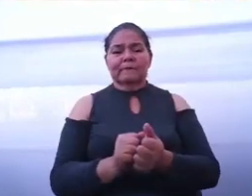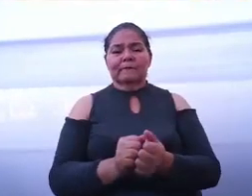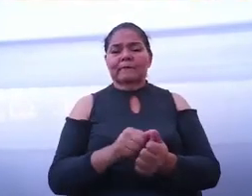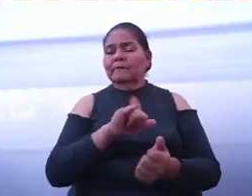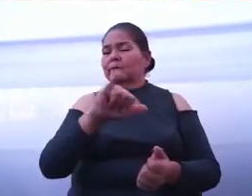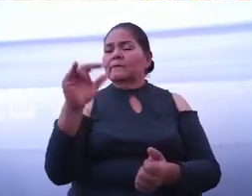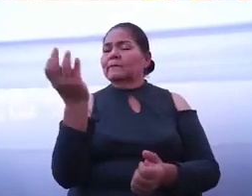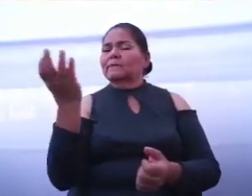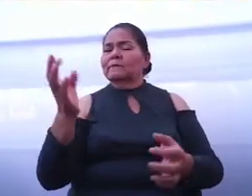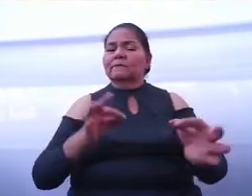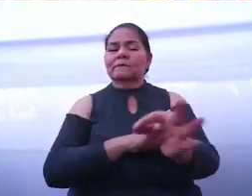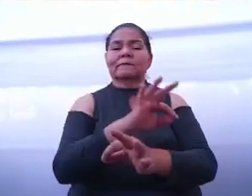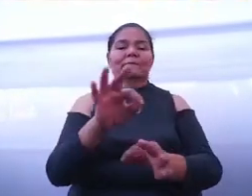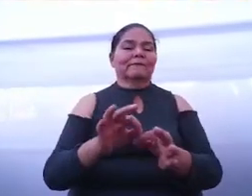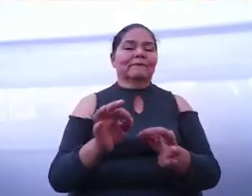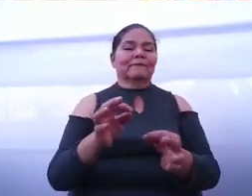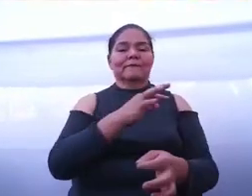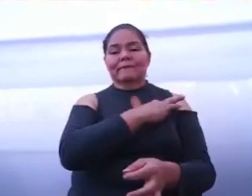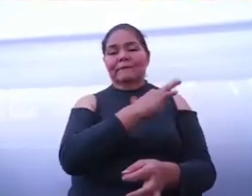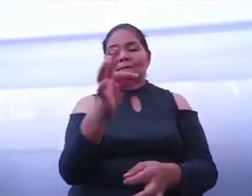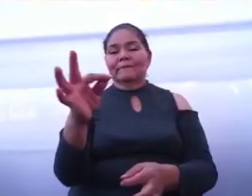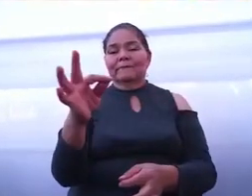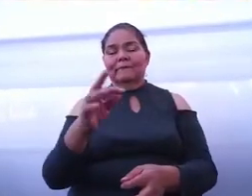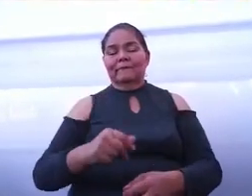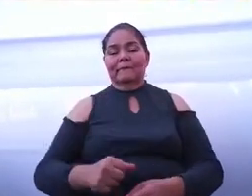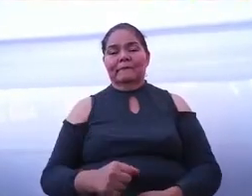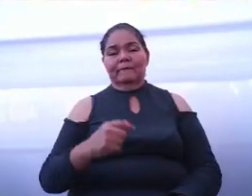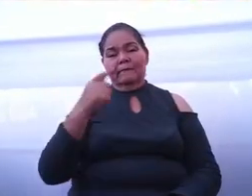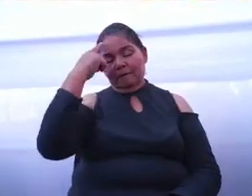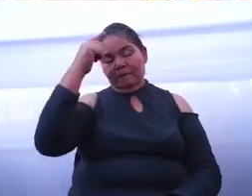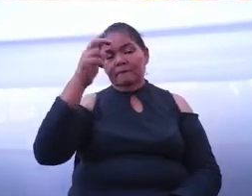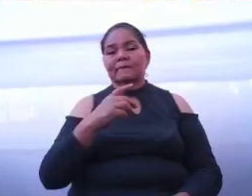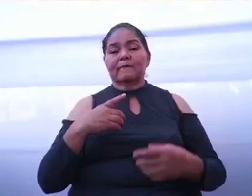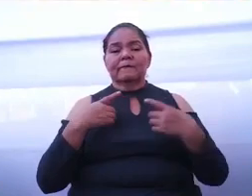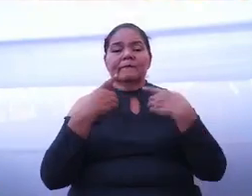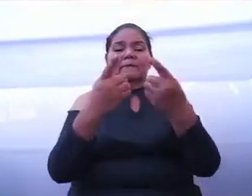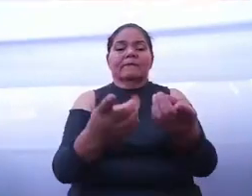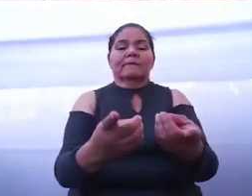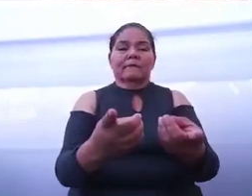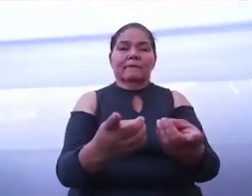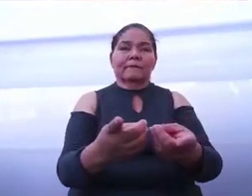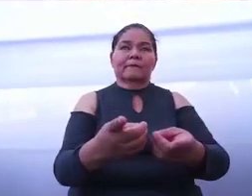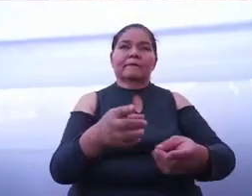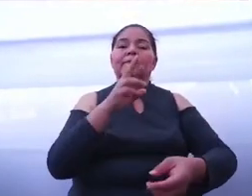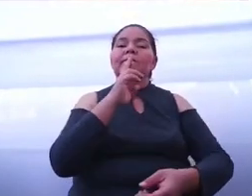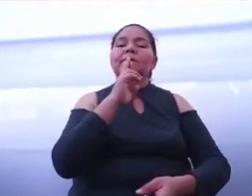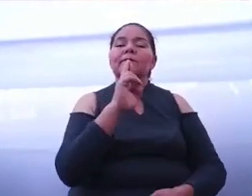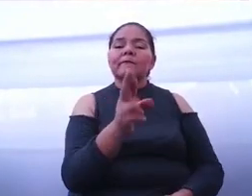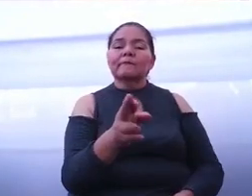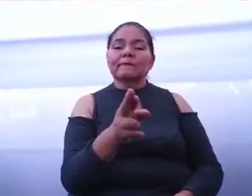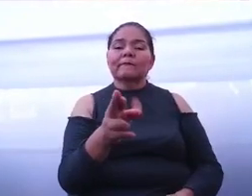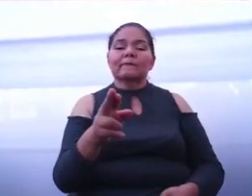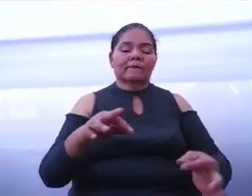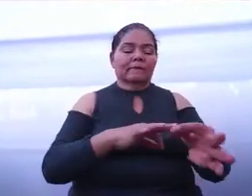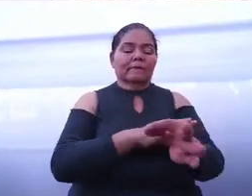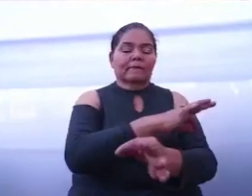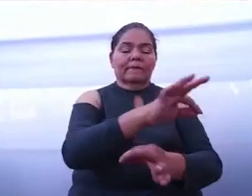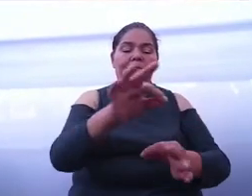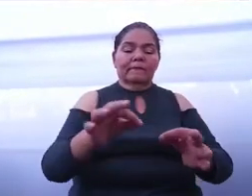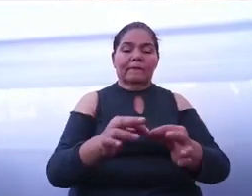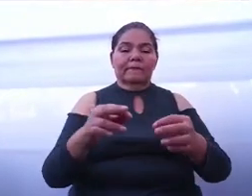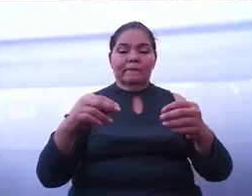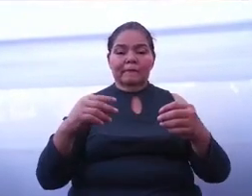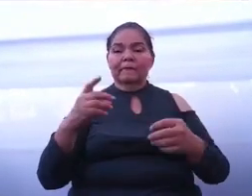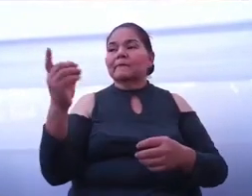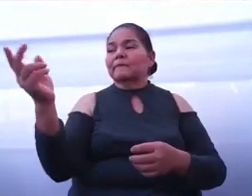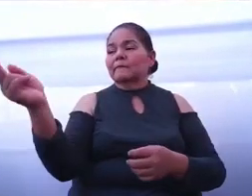lo que esté en nuestras manos para dar el resultado que la ciudadanía demanda. Celaya